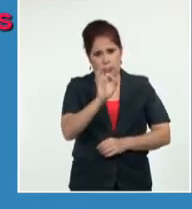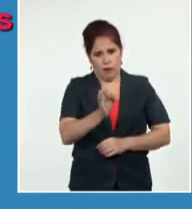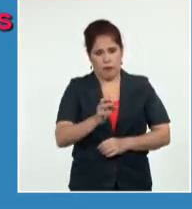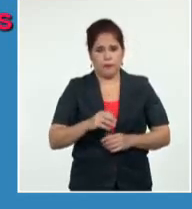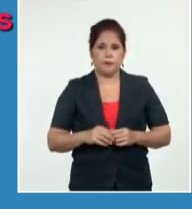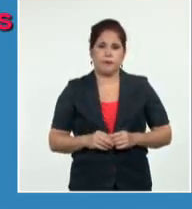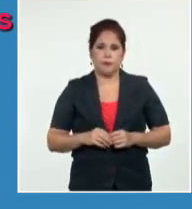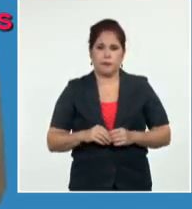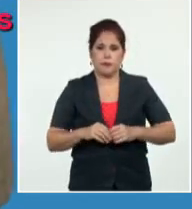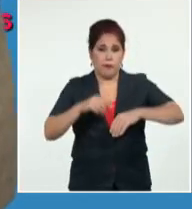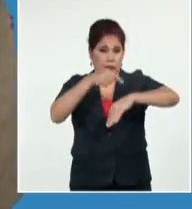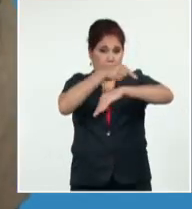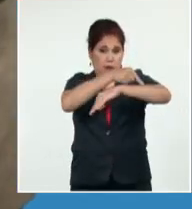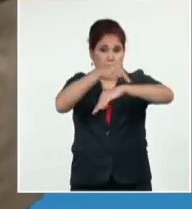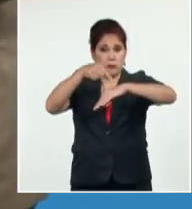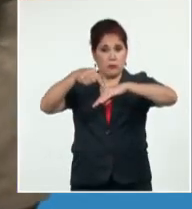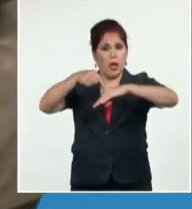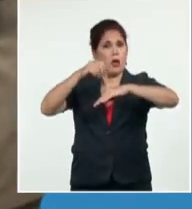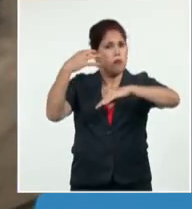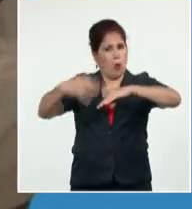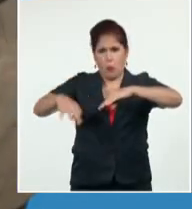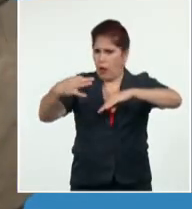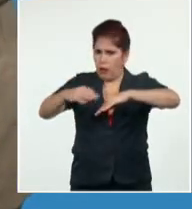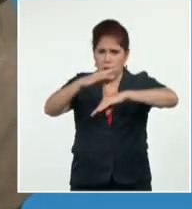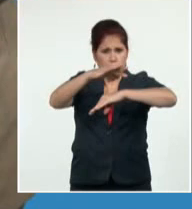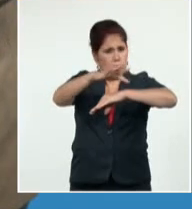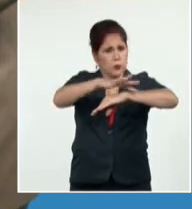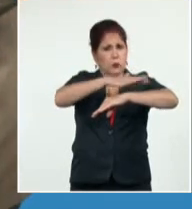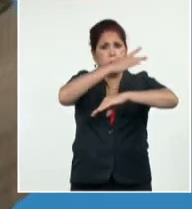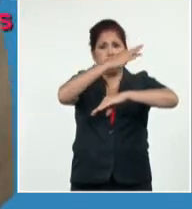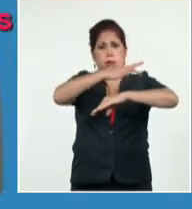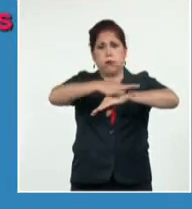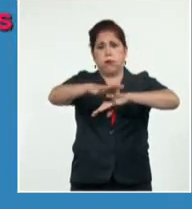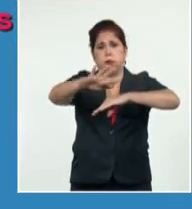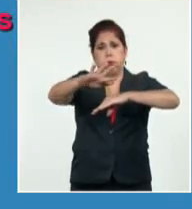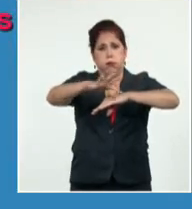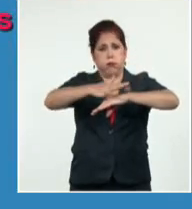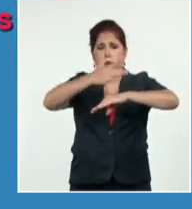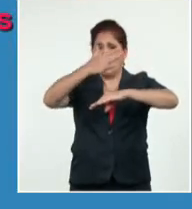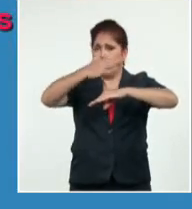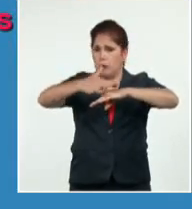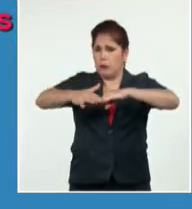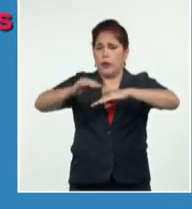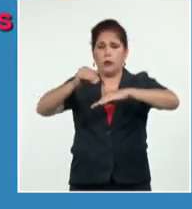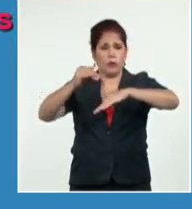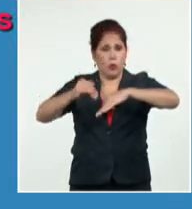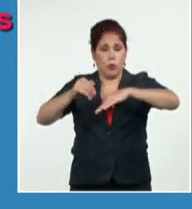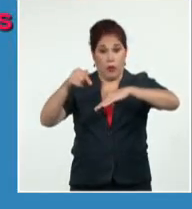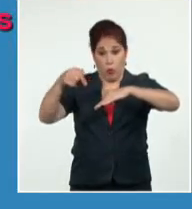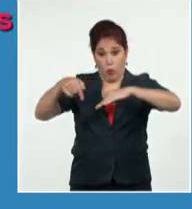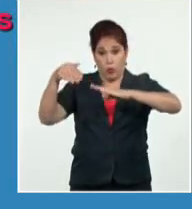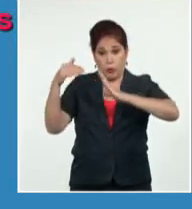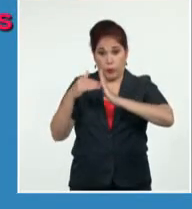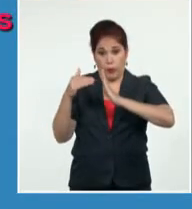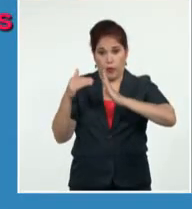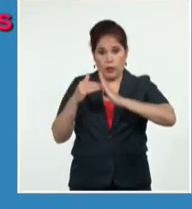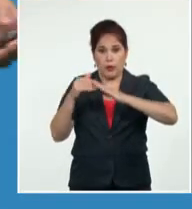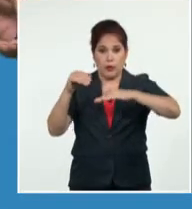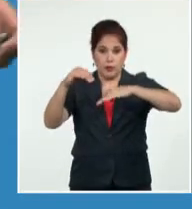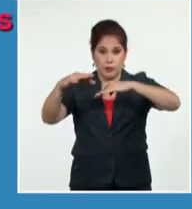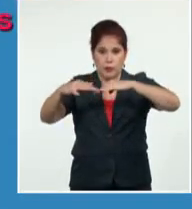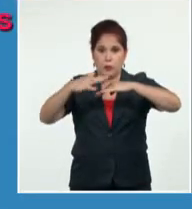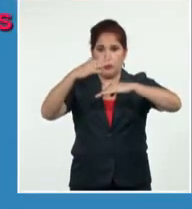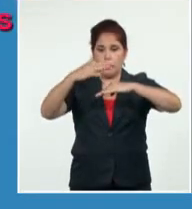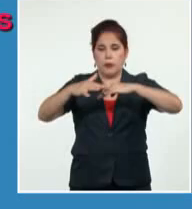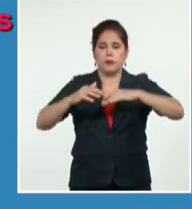litoral norte o el resto de los litorales tendrá oleaje que llegará a marejadas esta tarde en el litoral norte occidental.